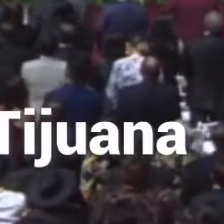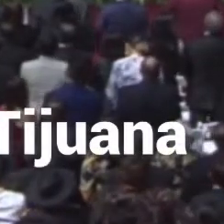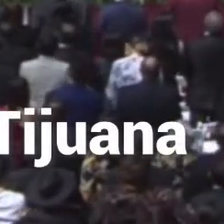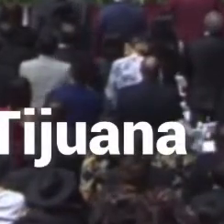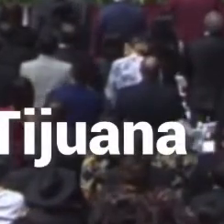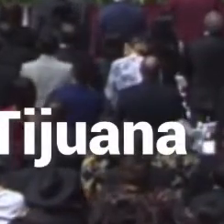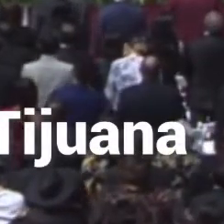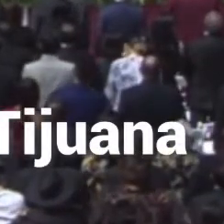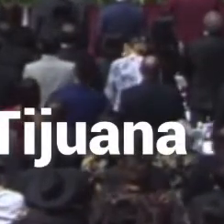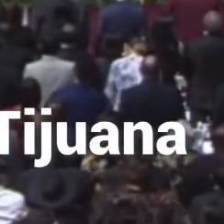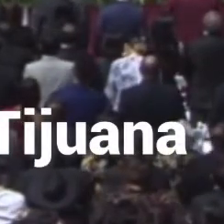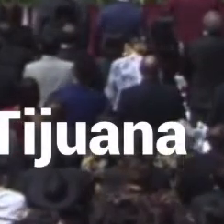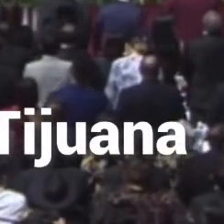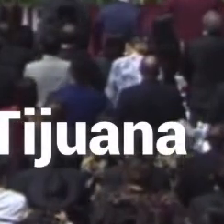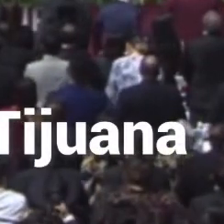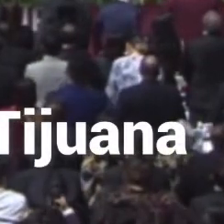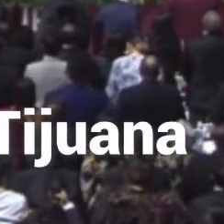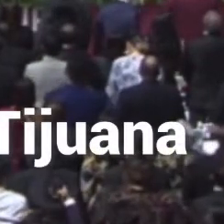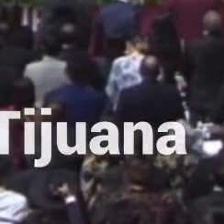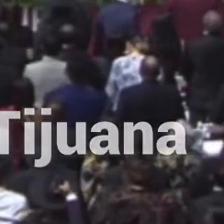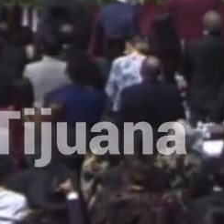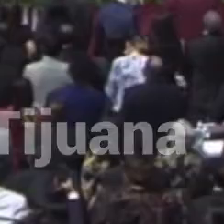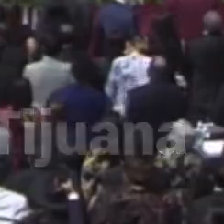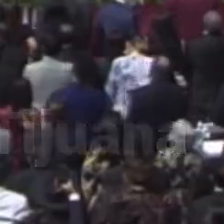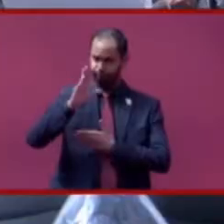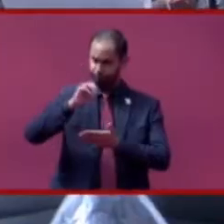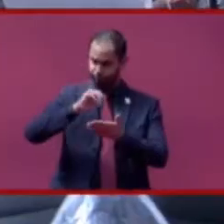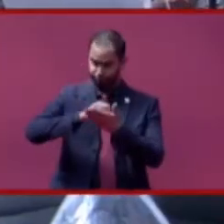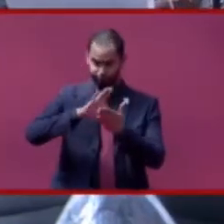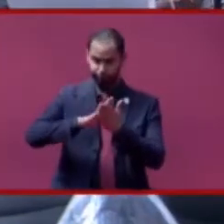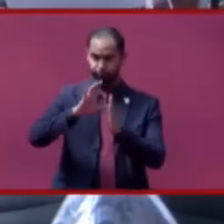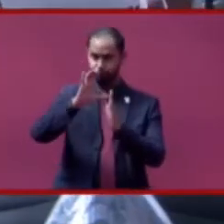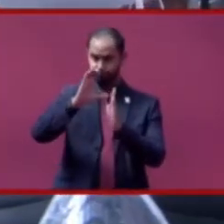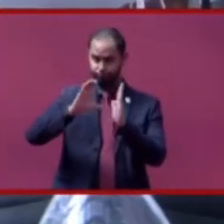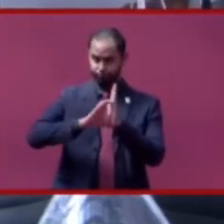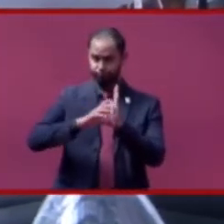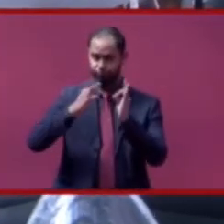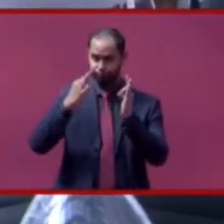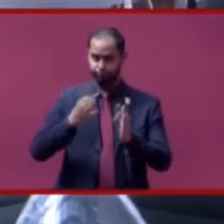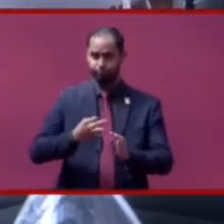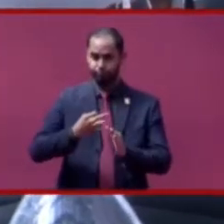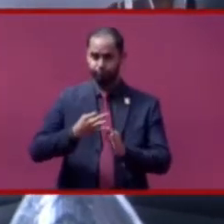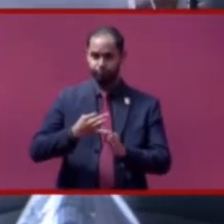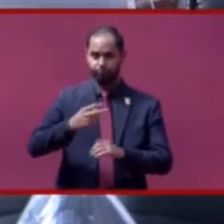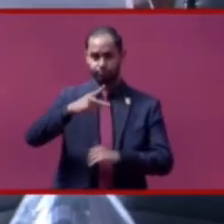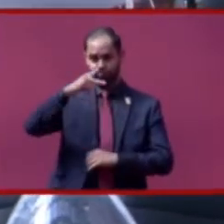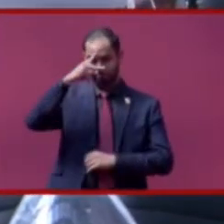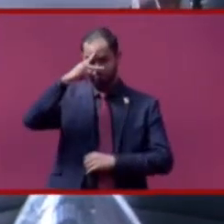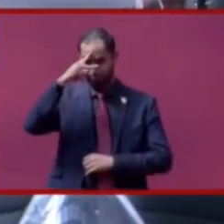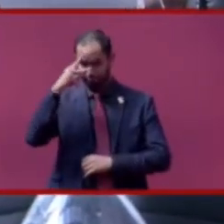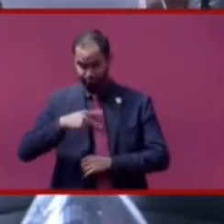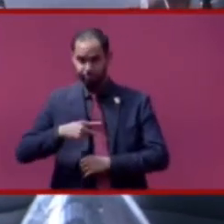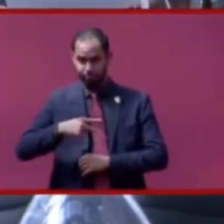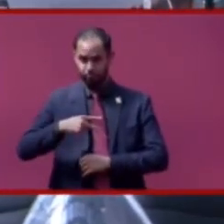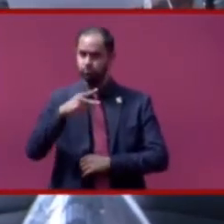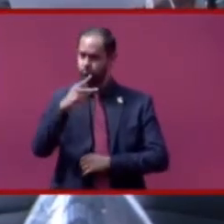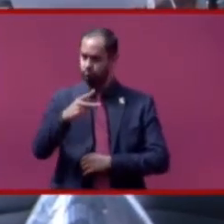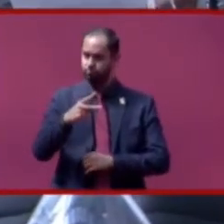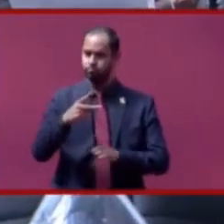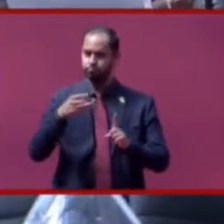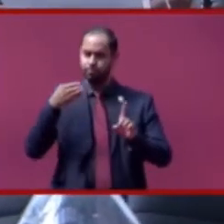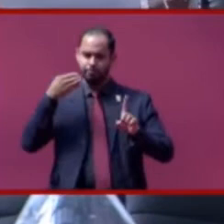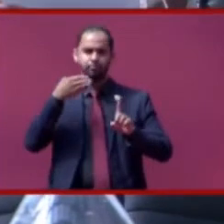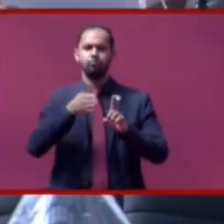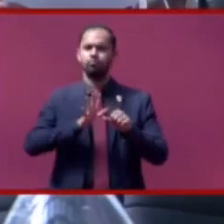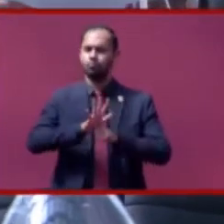... Protestan guardar y hacer guardar la constitución política de los Estados Unidos mexicanos, la particular del